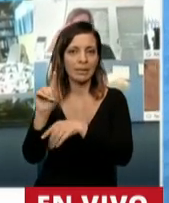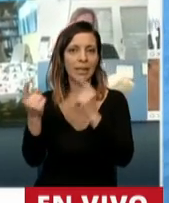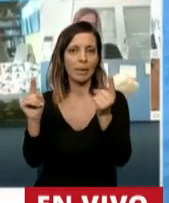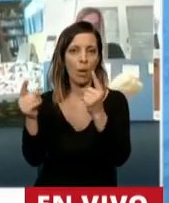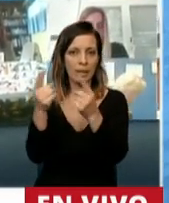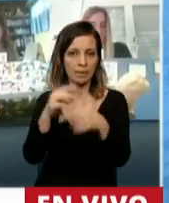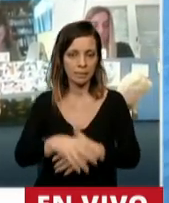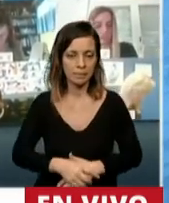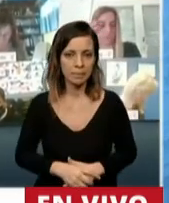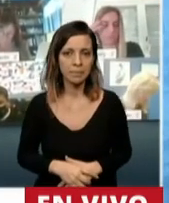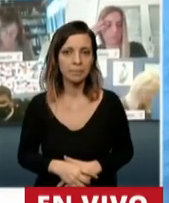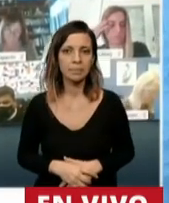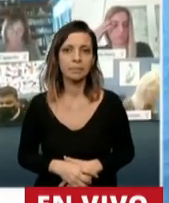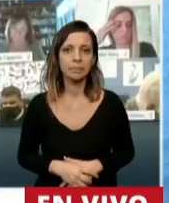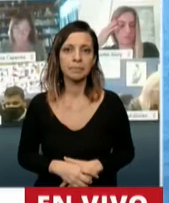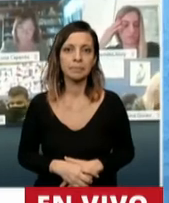individual.